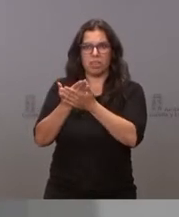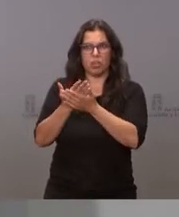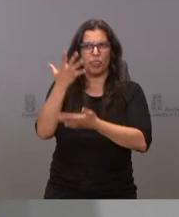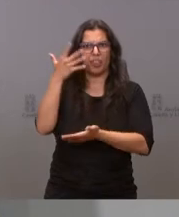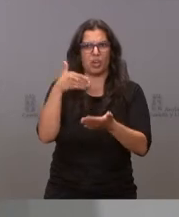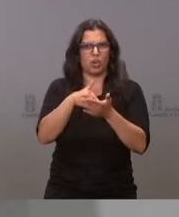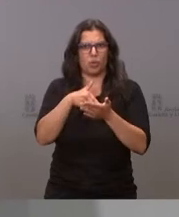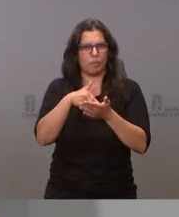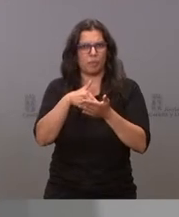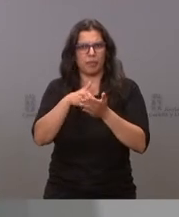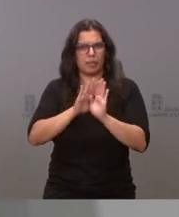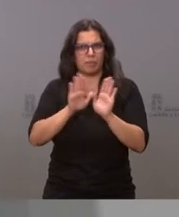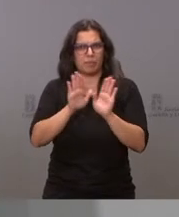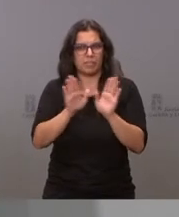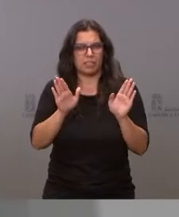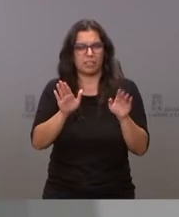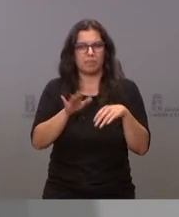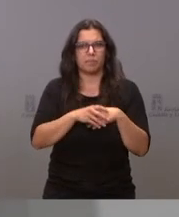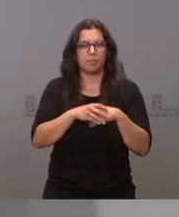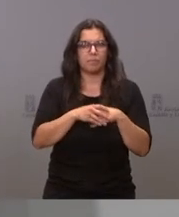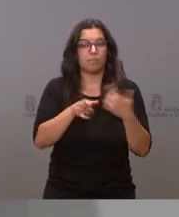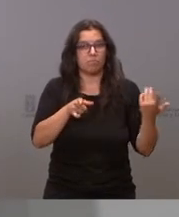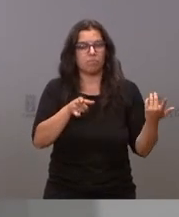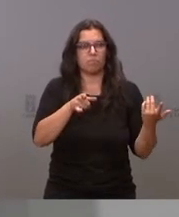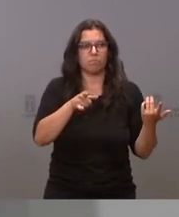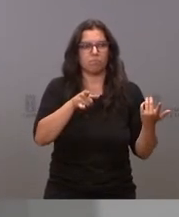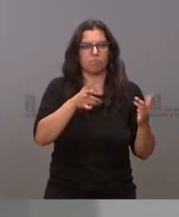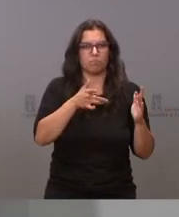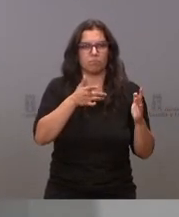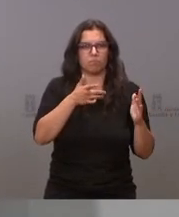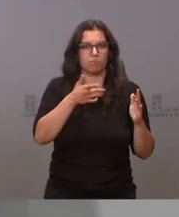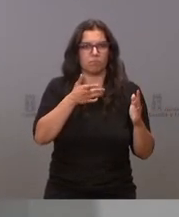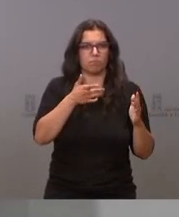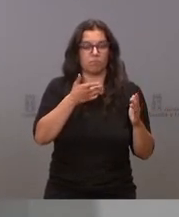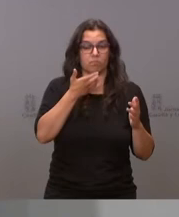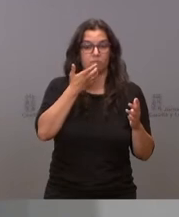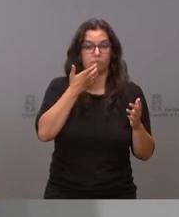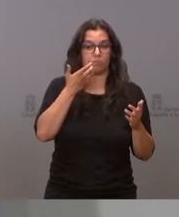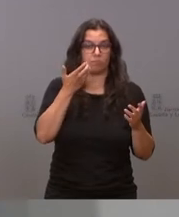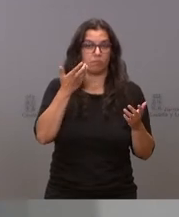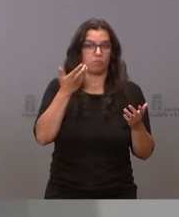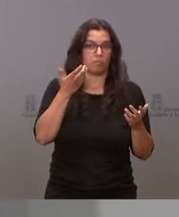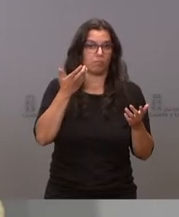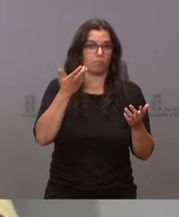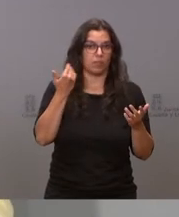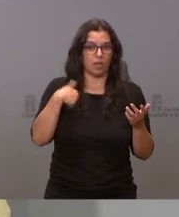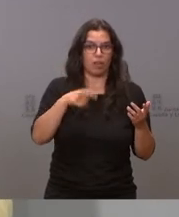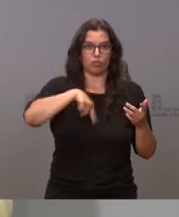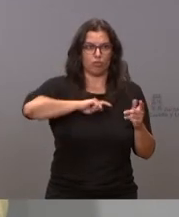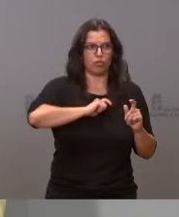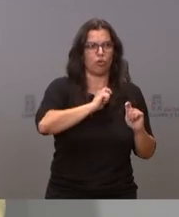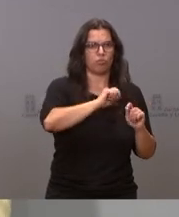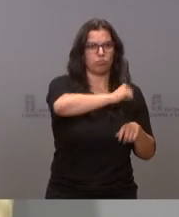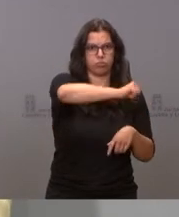.000 solicitudes de ayudas directas. Esto es muy inferior a las que nosotros ya hemos adjudicado.